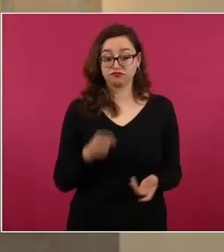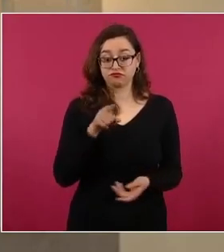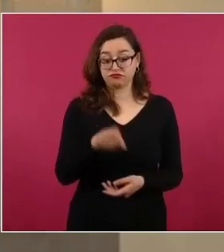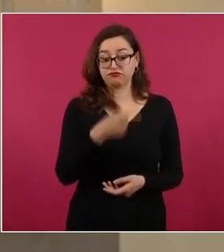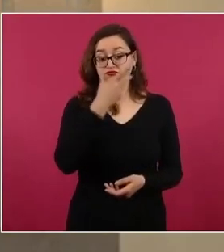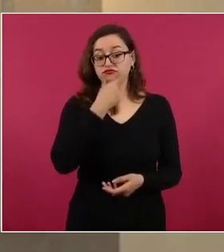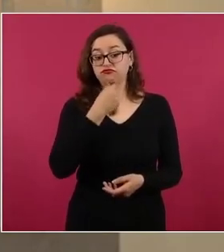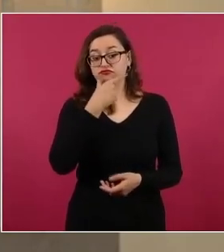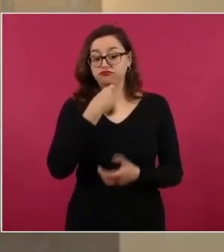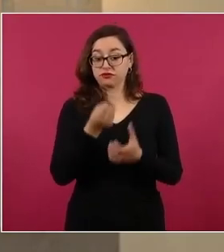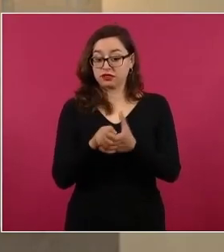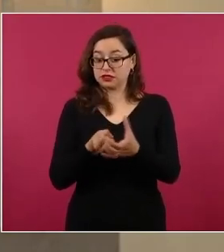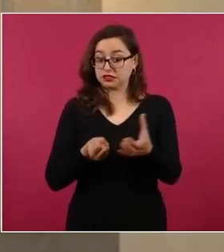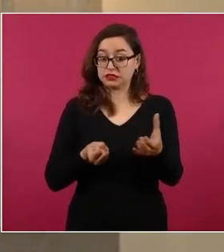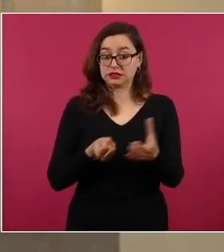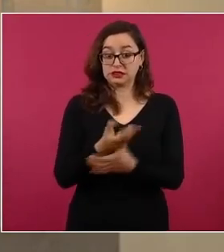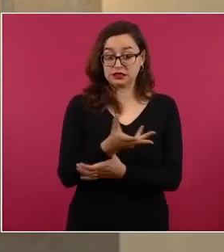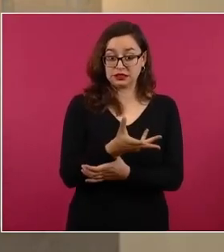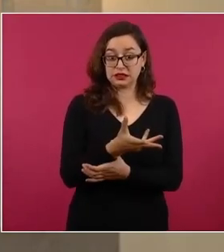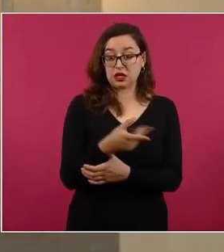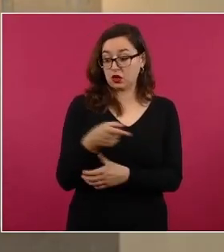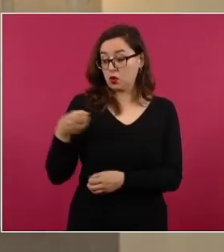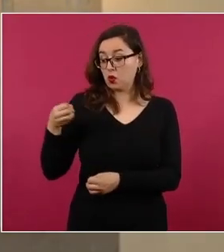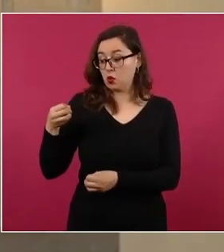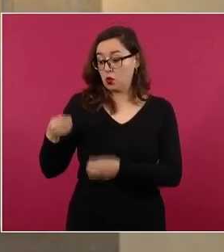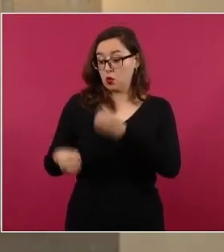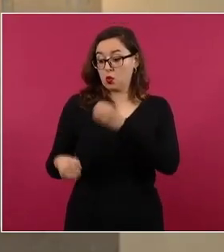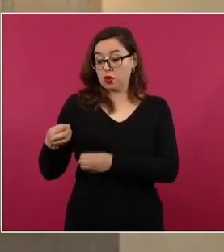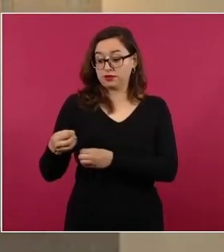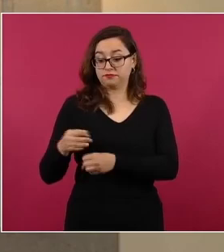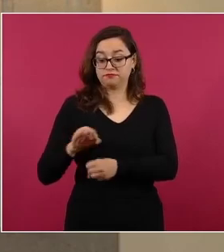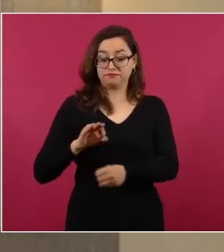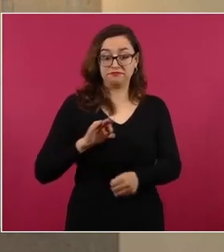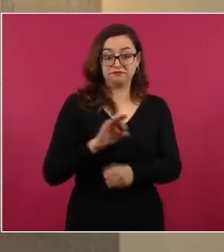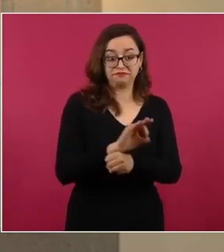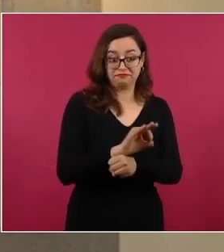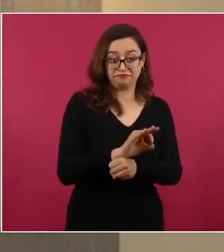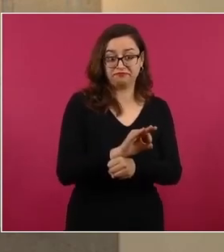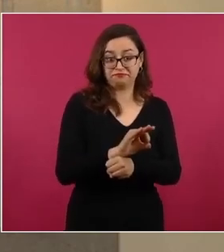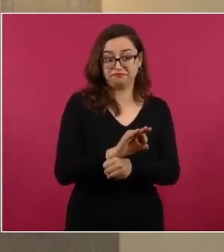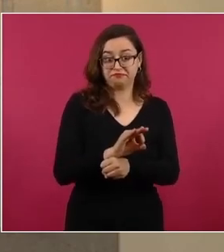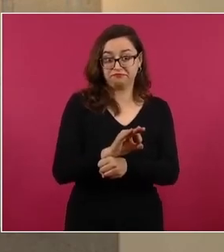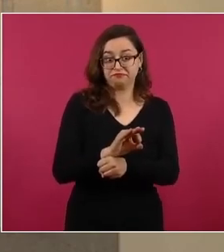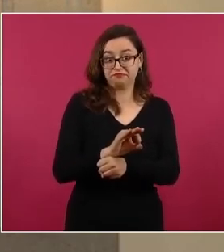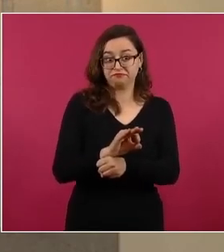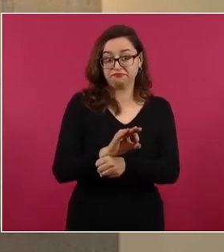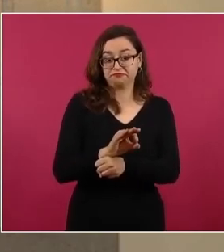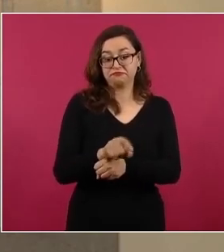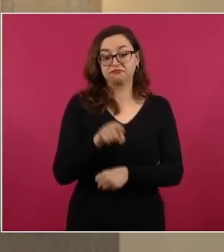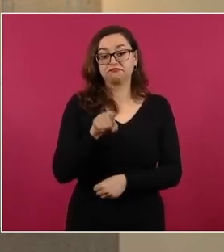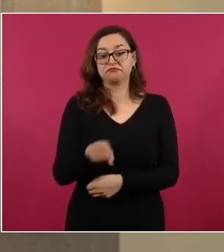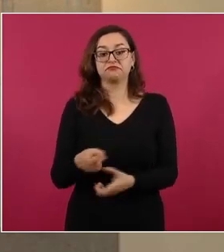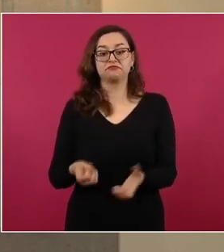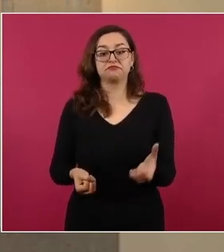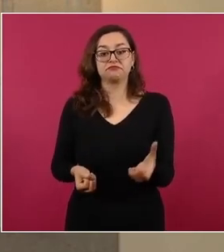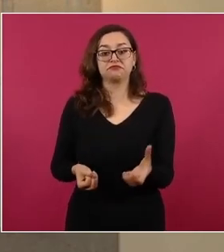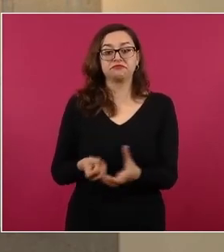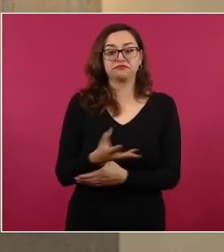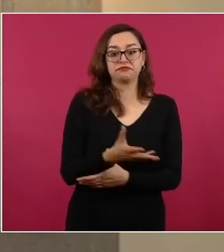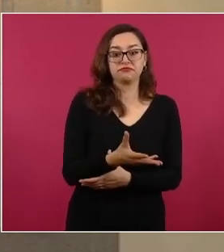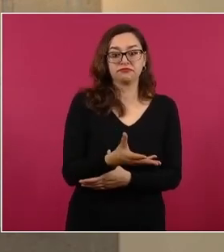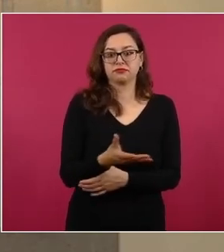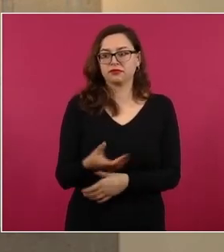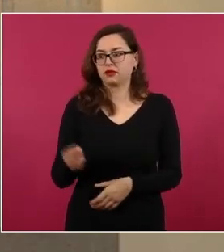Rafael Caro, porque un juez le quitó todos los delitos, se inconforma el Ministerio